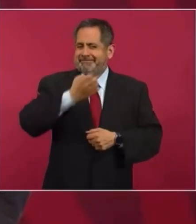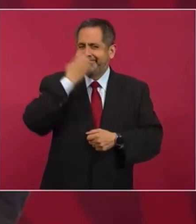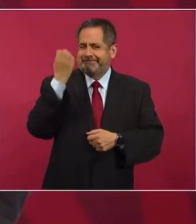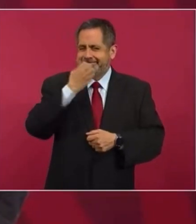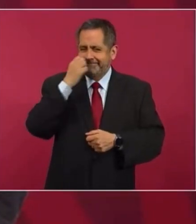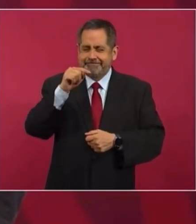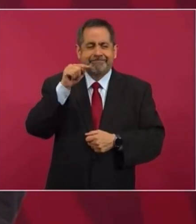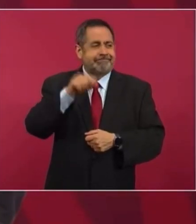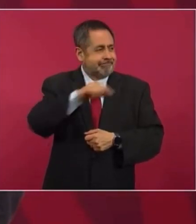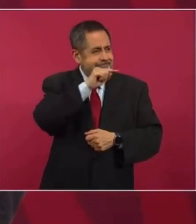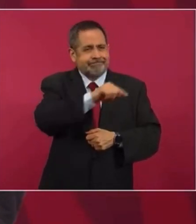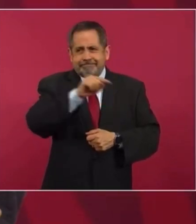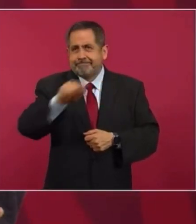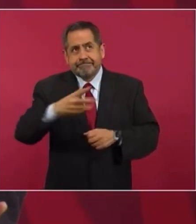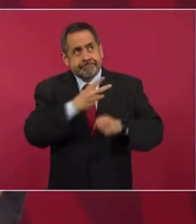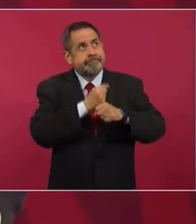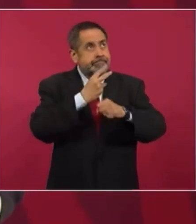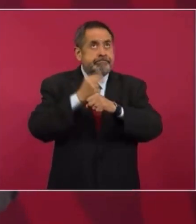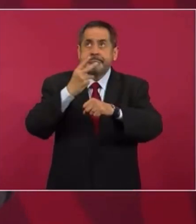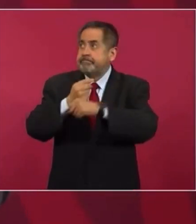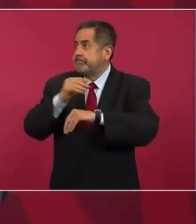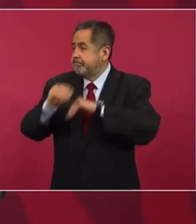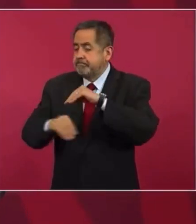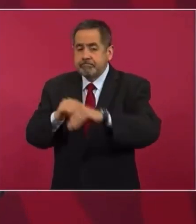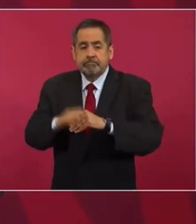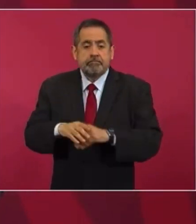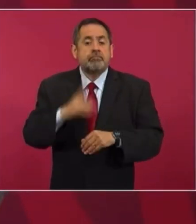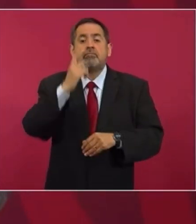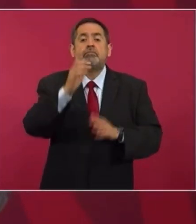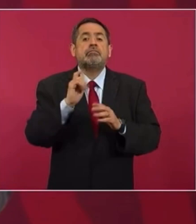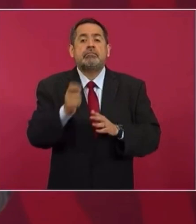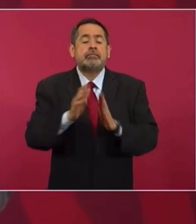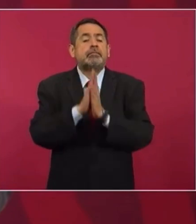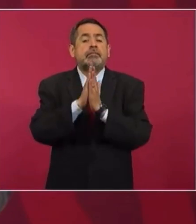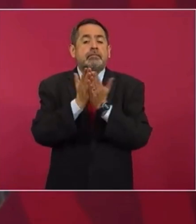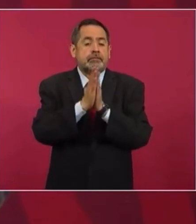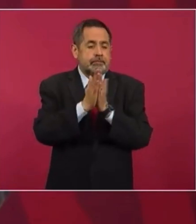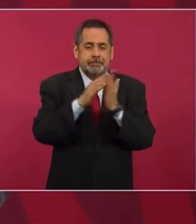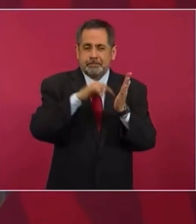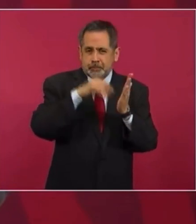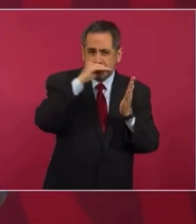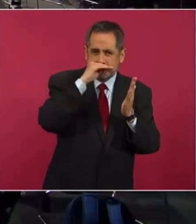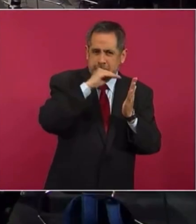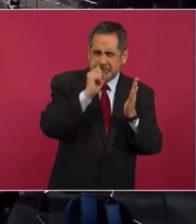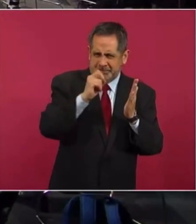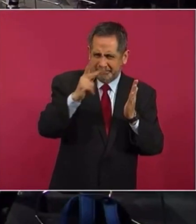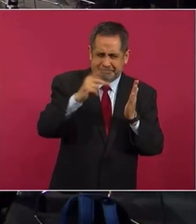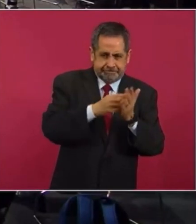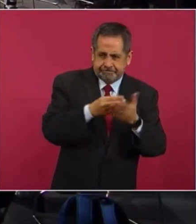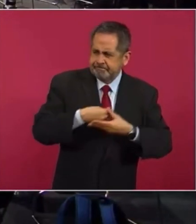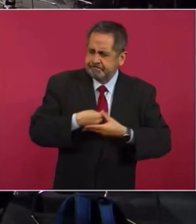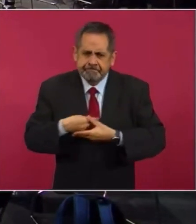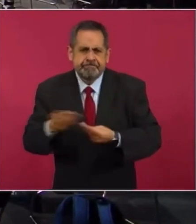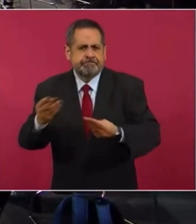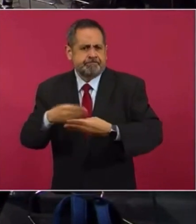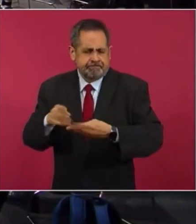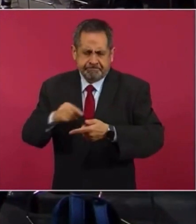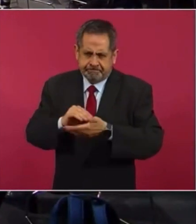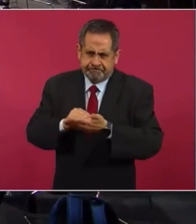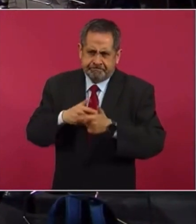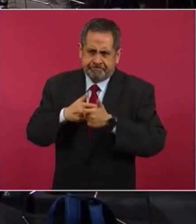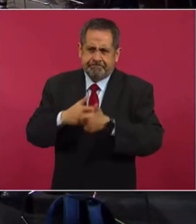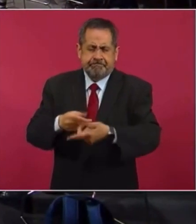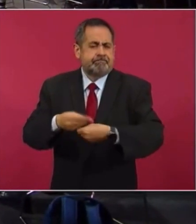garantizando que no falten los libros de texto, manteniendo una relación